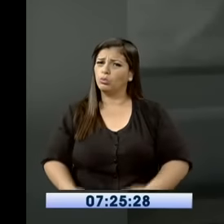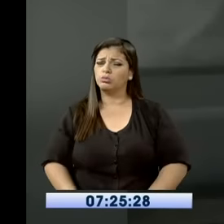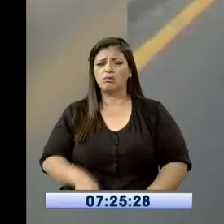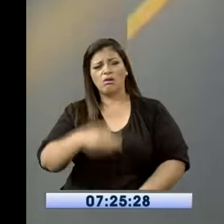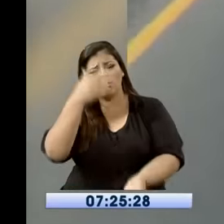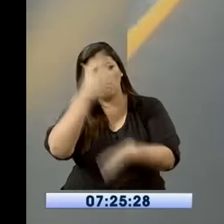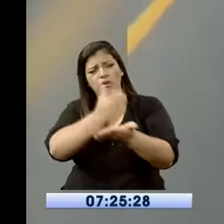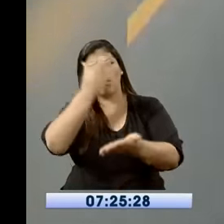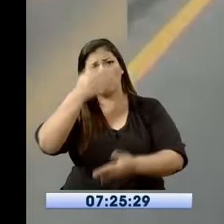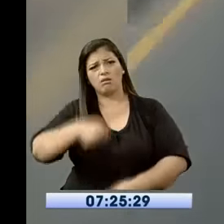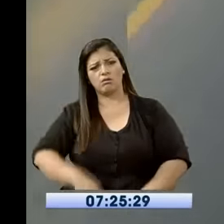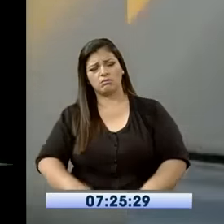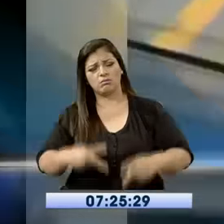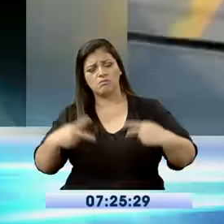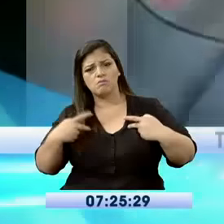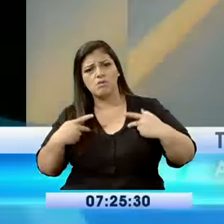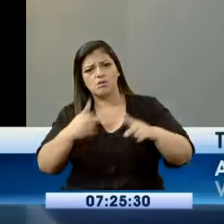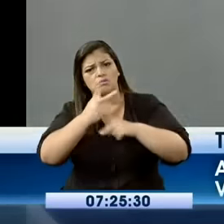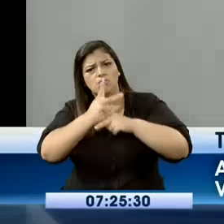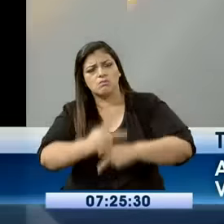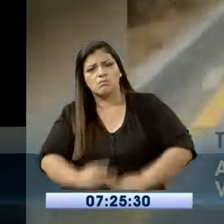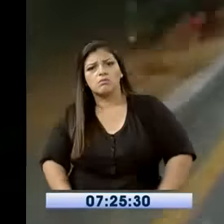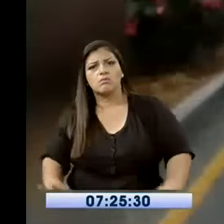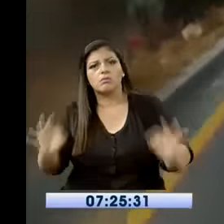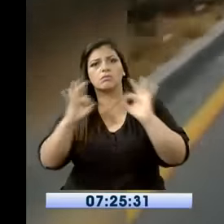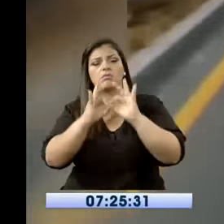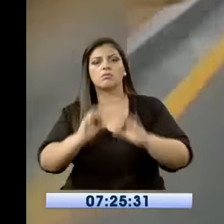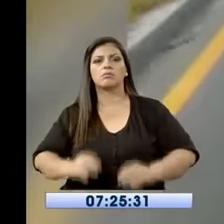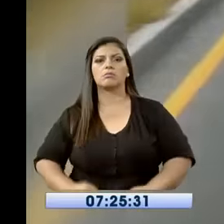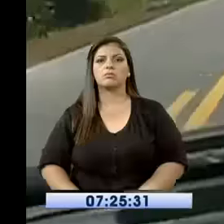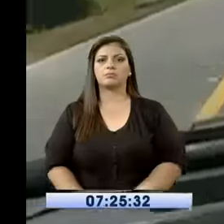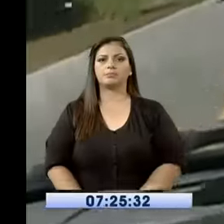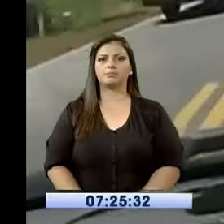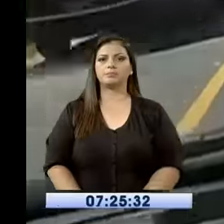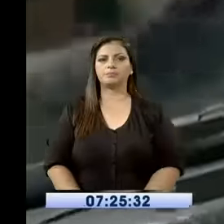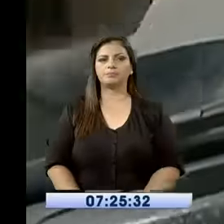pues queremos vivir. Informó Ítalo Ruiz.